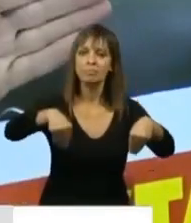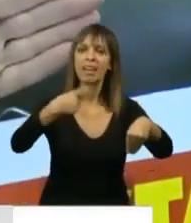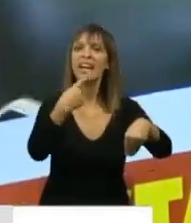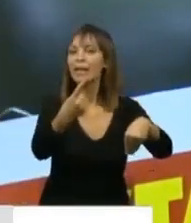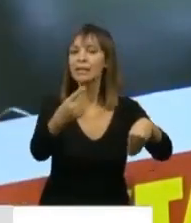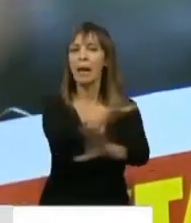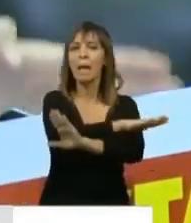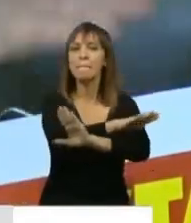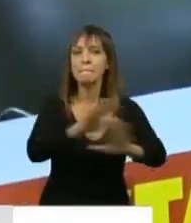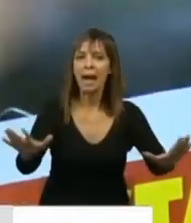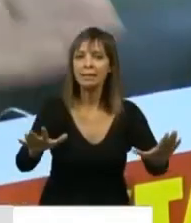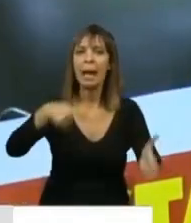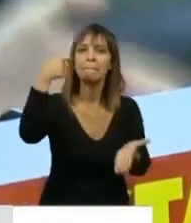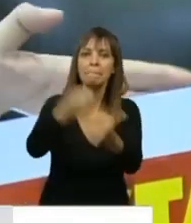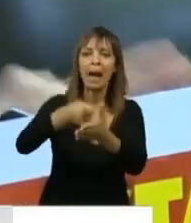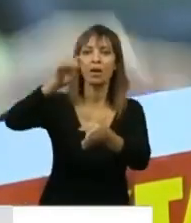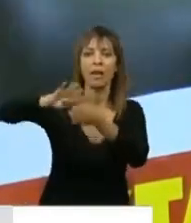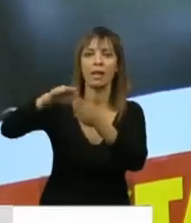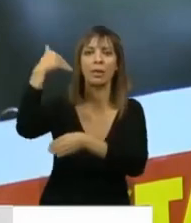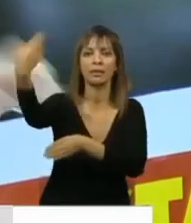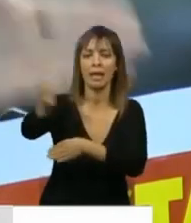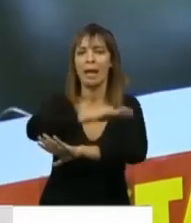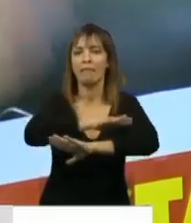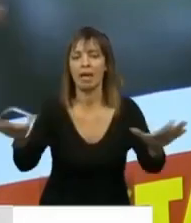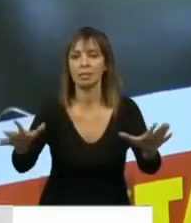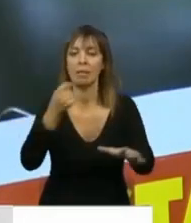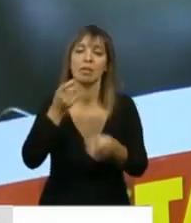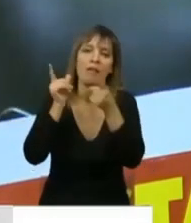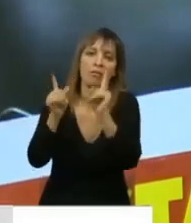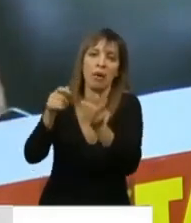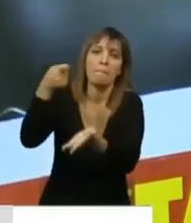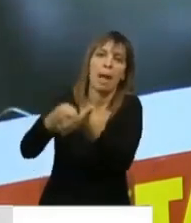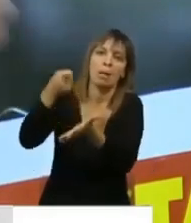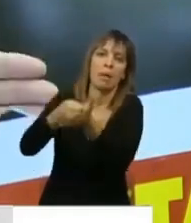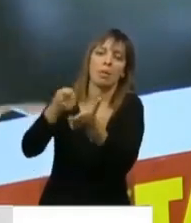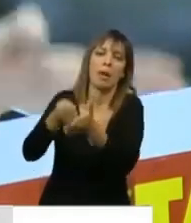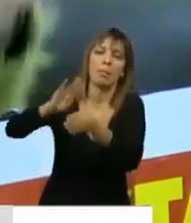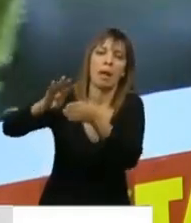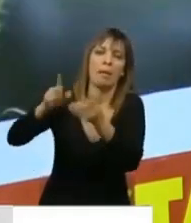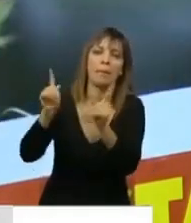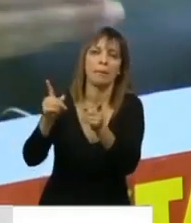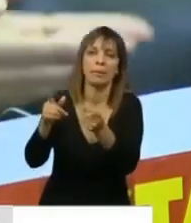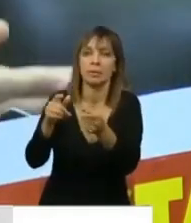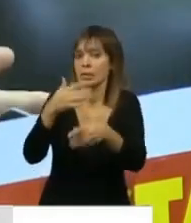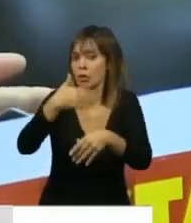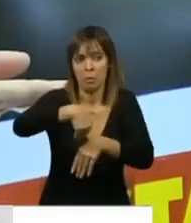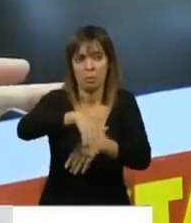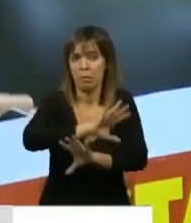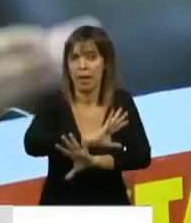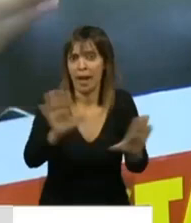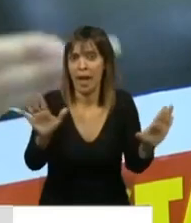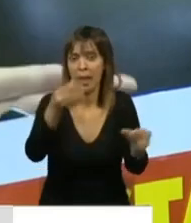basta del pago de la deuda externa, porque si seguimos pagando la deuda externa, no va a haber ni presupuesto